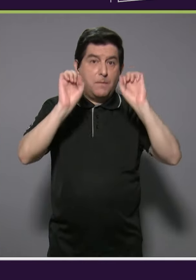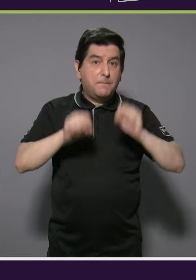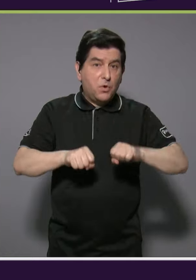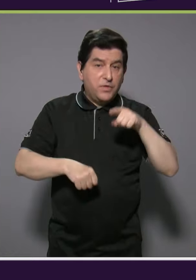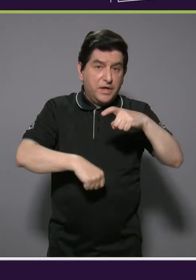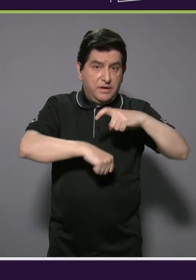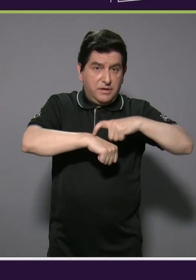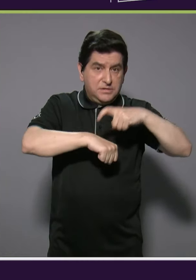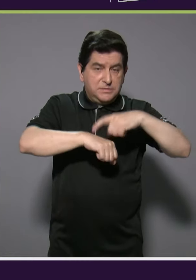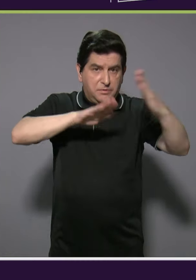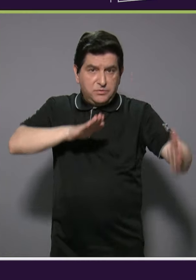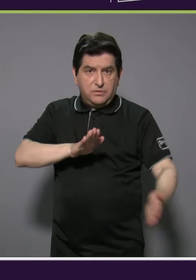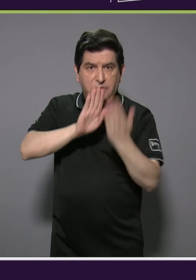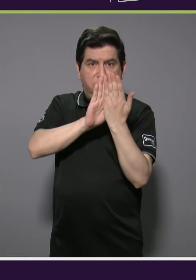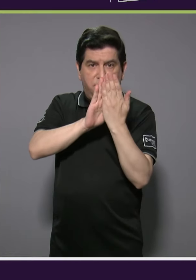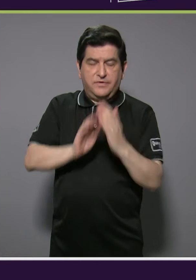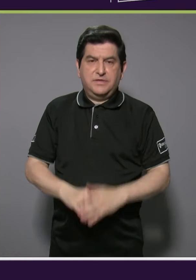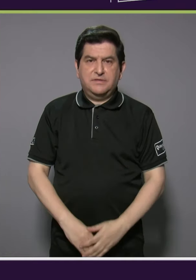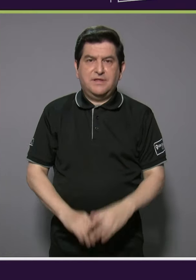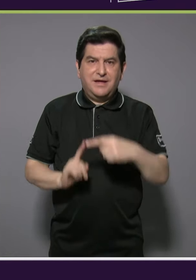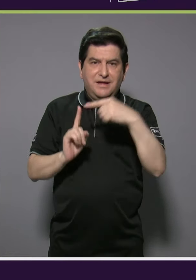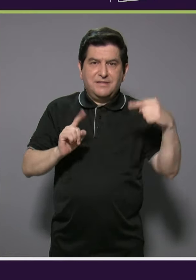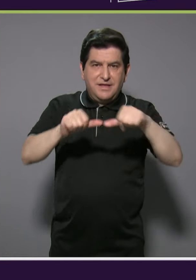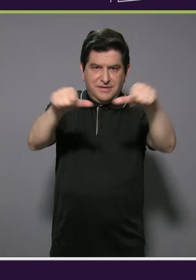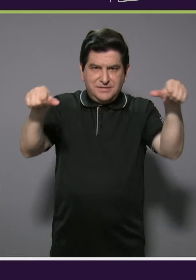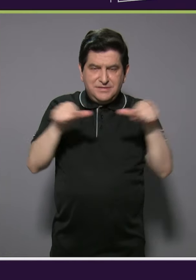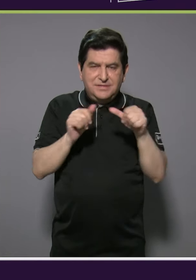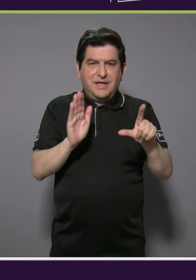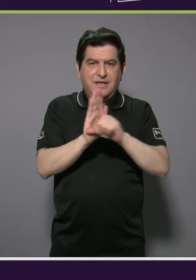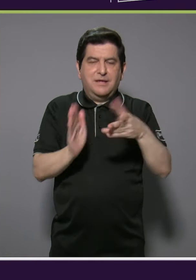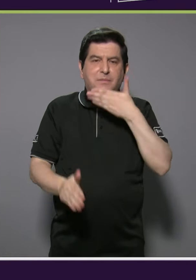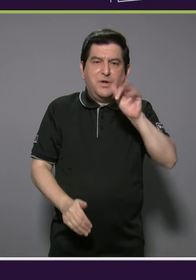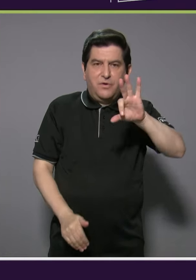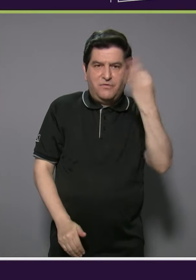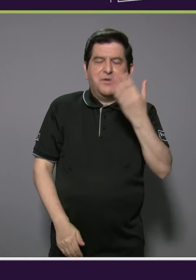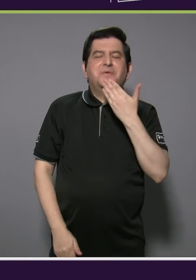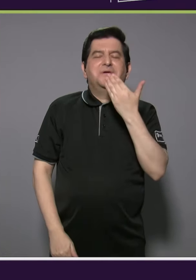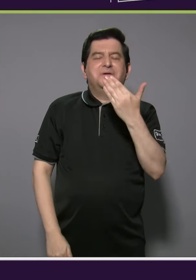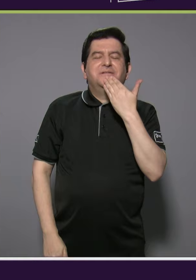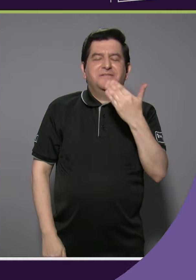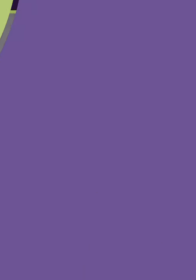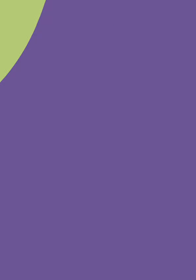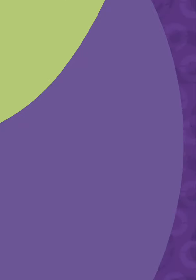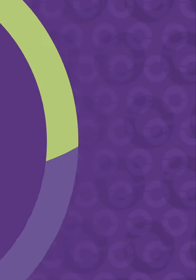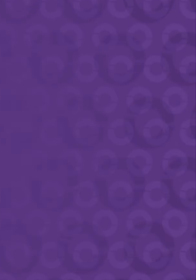enfrentarlo desde el ámbito legal de la mejor manera. Muchas gracias, Juan Carlos.